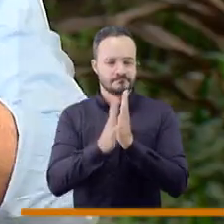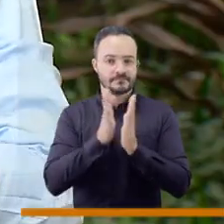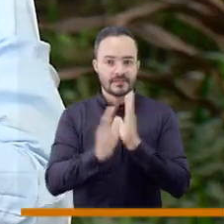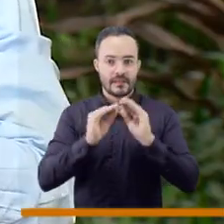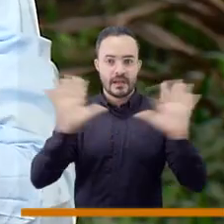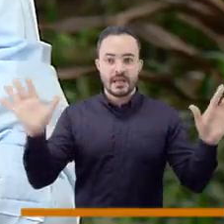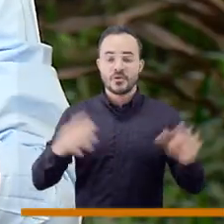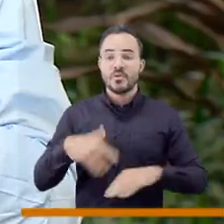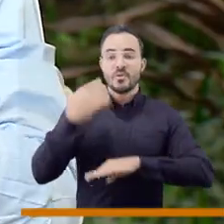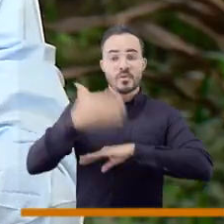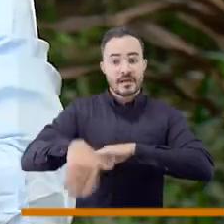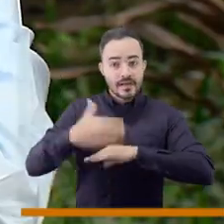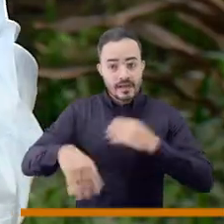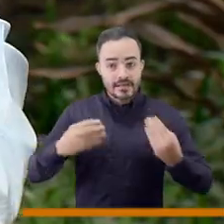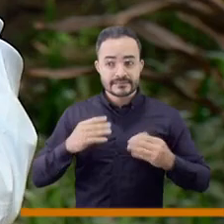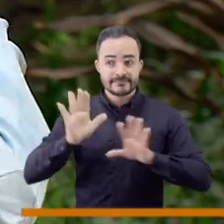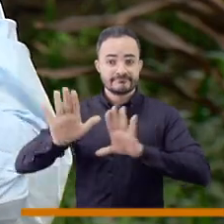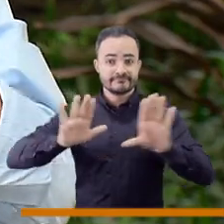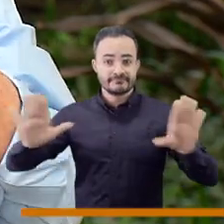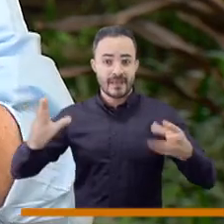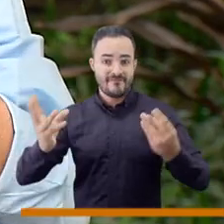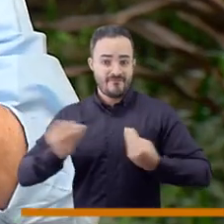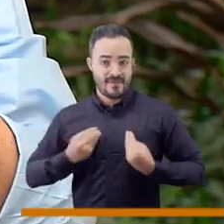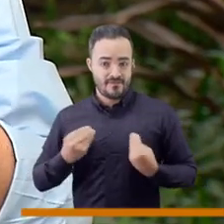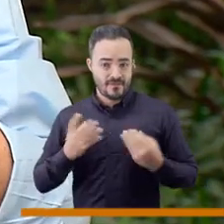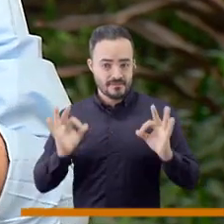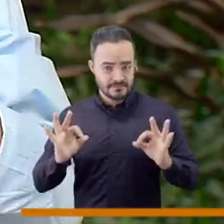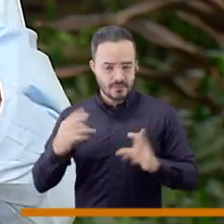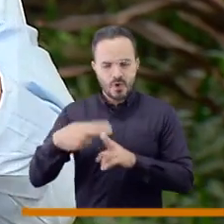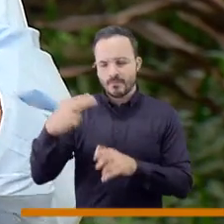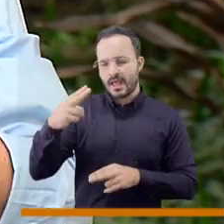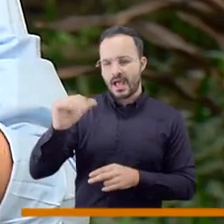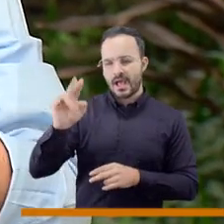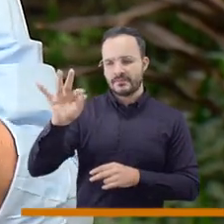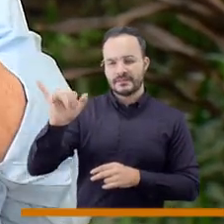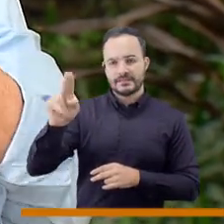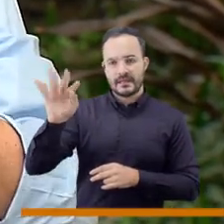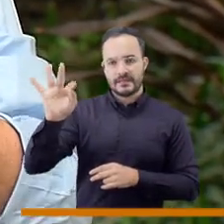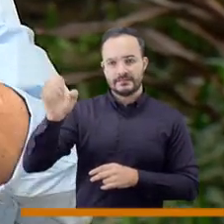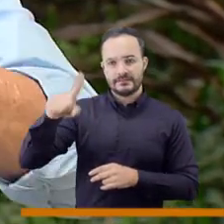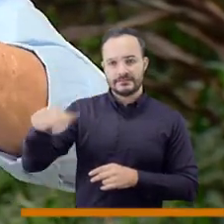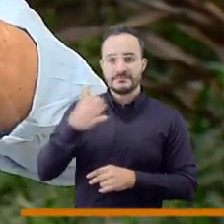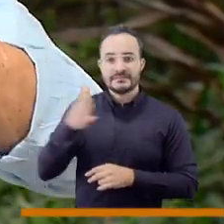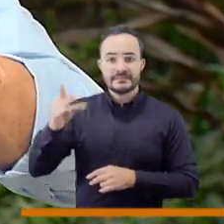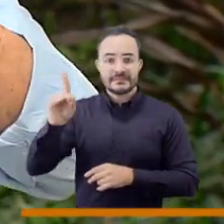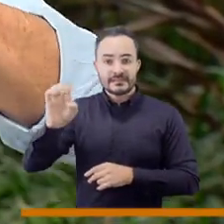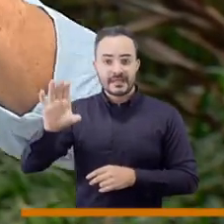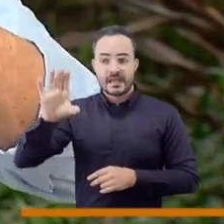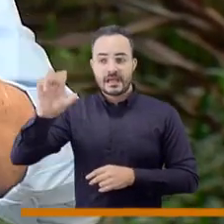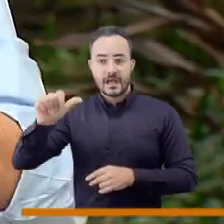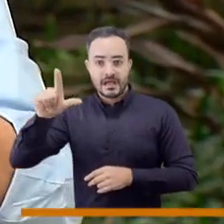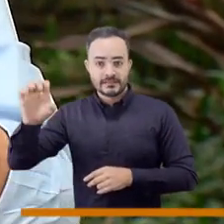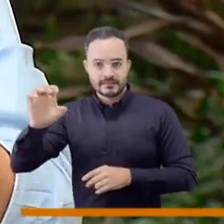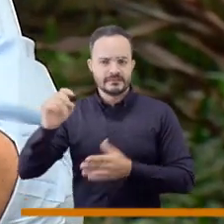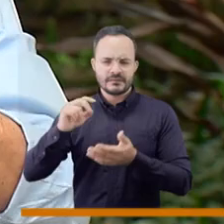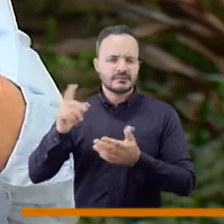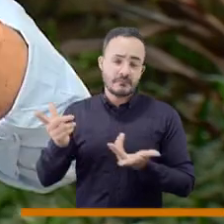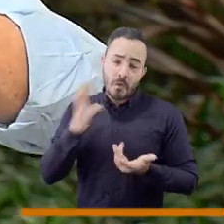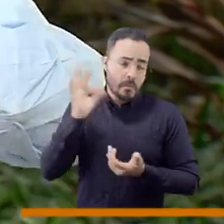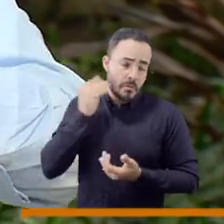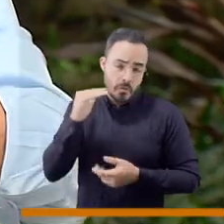digamos se habla de lo siguiente, se habla de habitantes de calle, que es la persona digamos hombre o mujer,